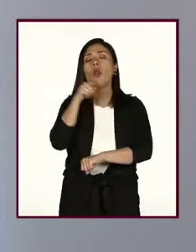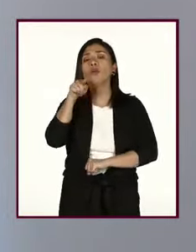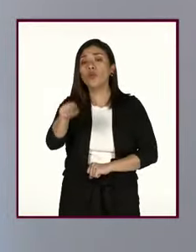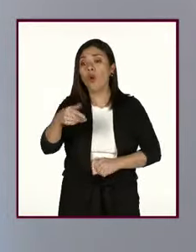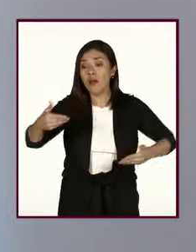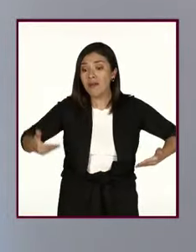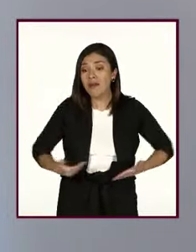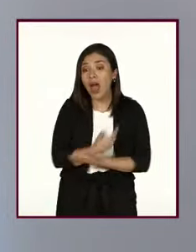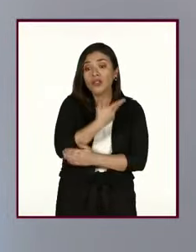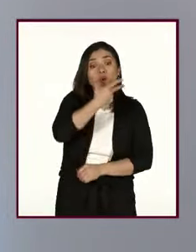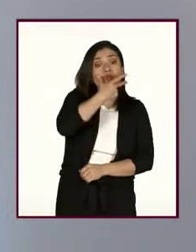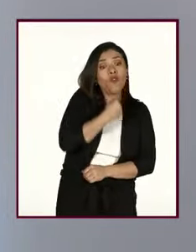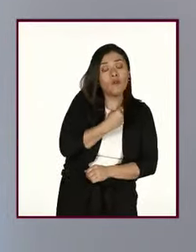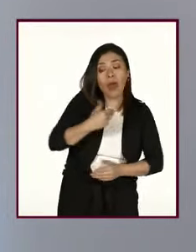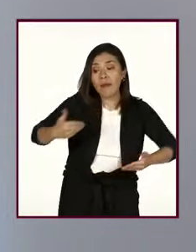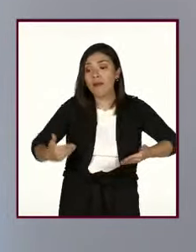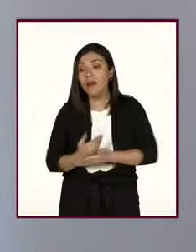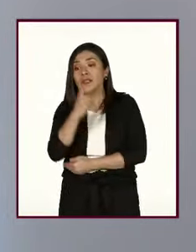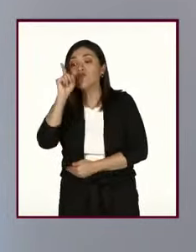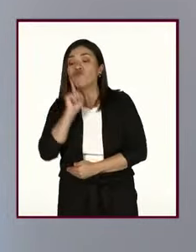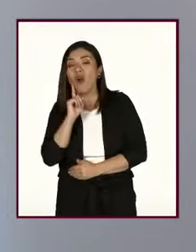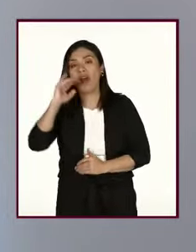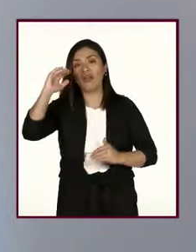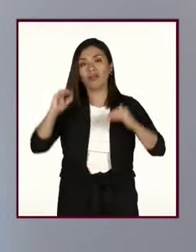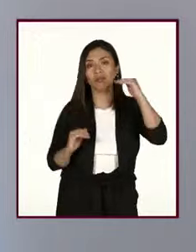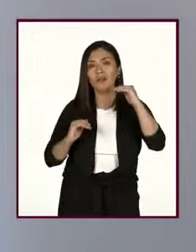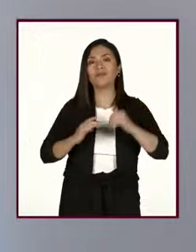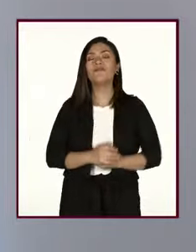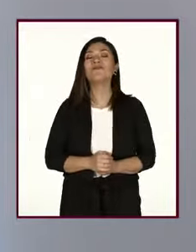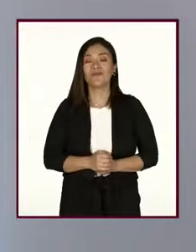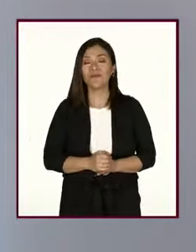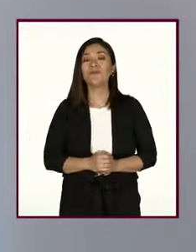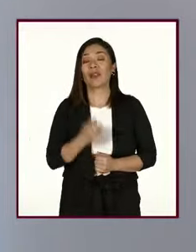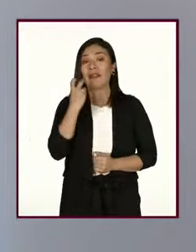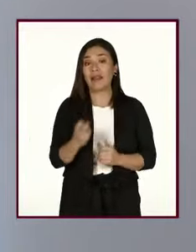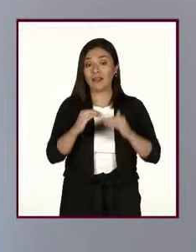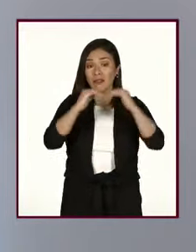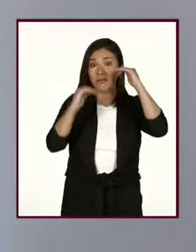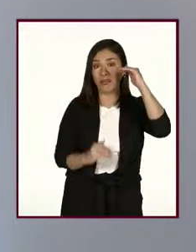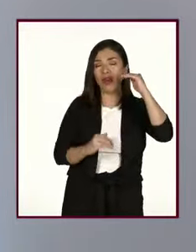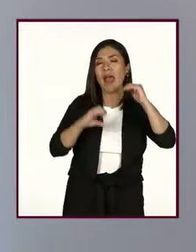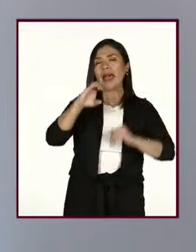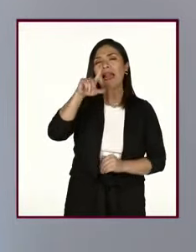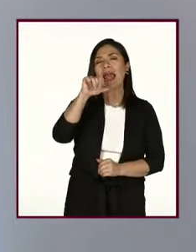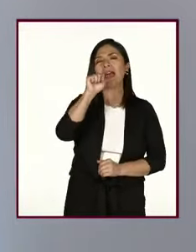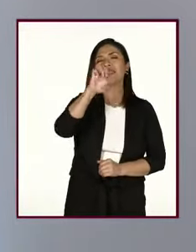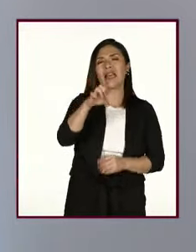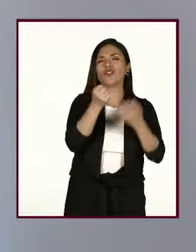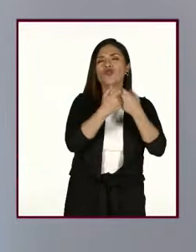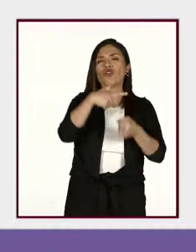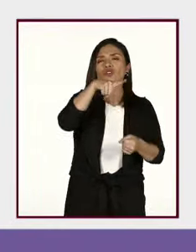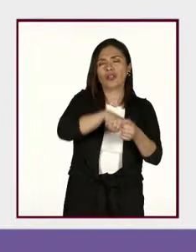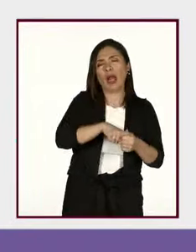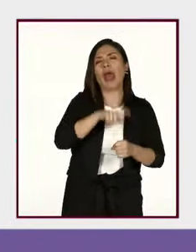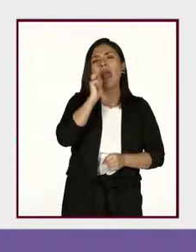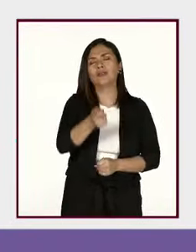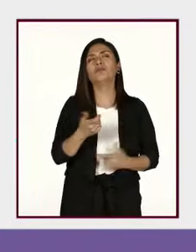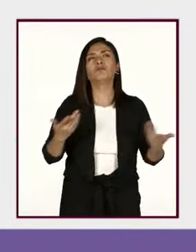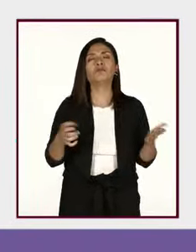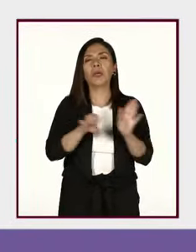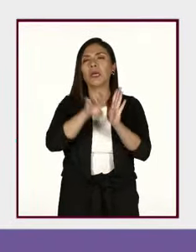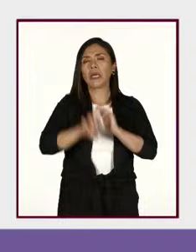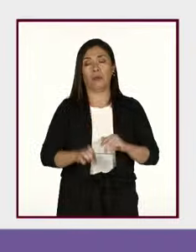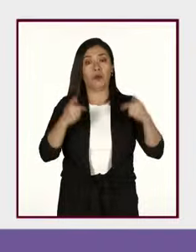de si nacemos hombres o nacemos mujeres. La desigualdad por clase social se percibe cuando